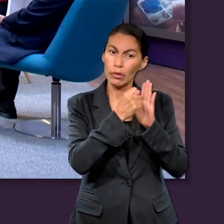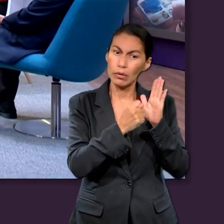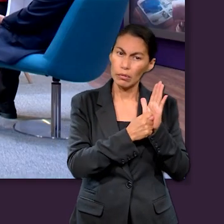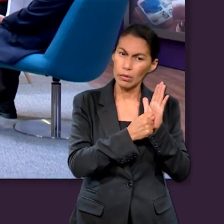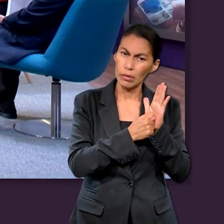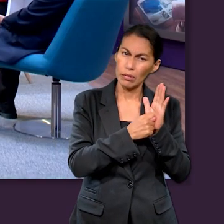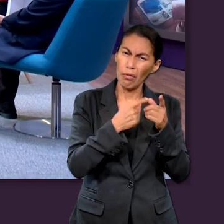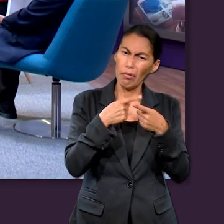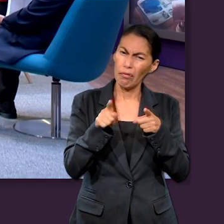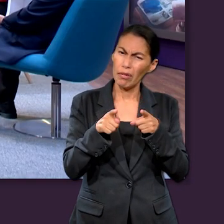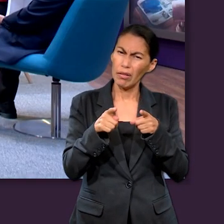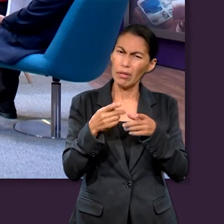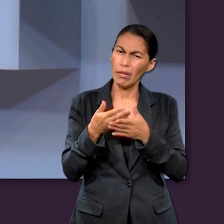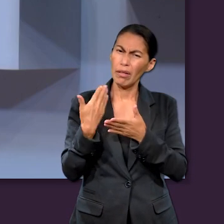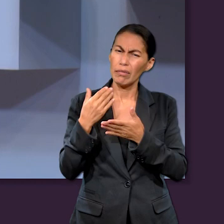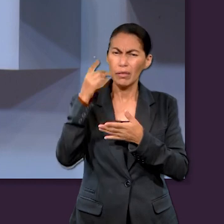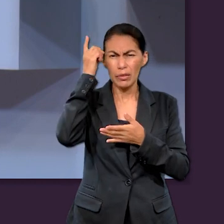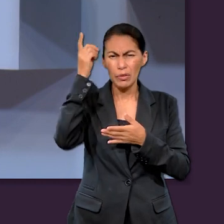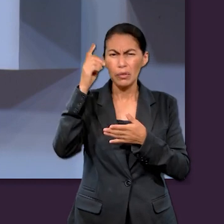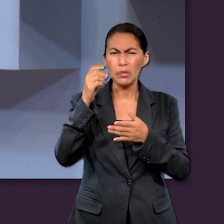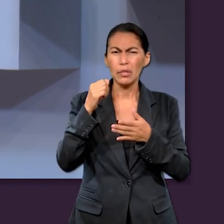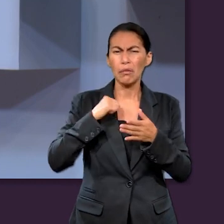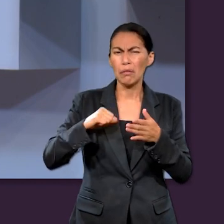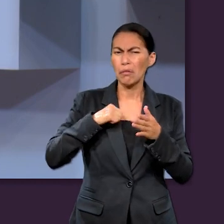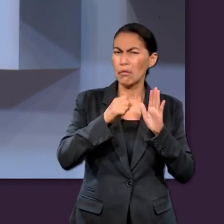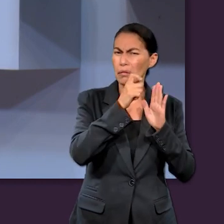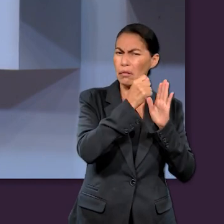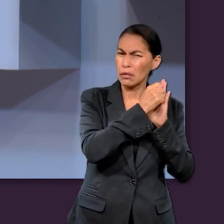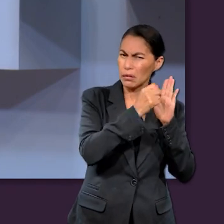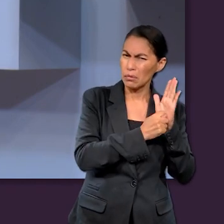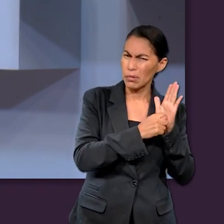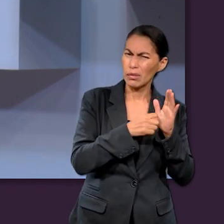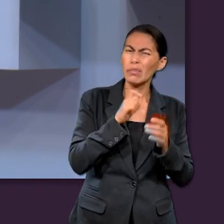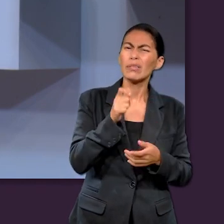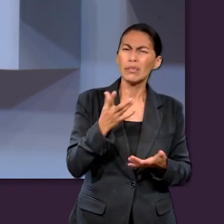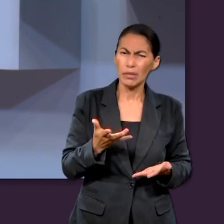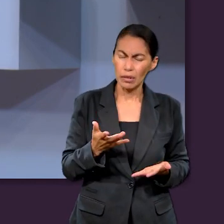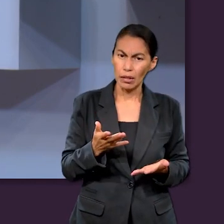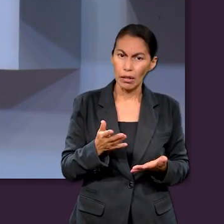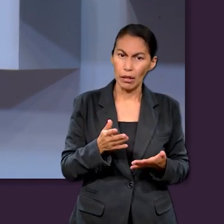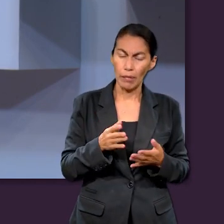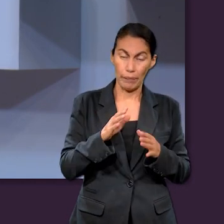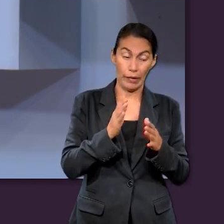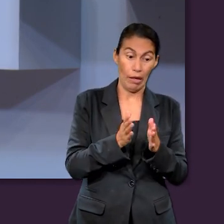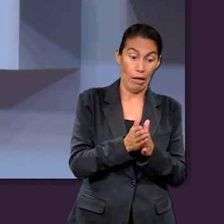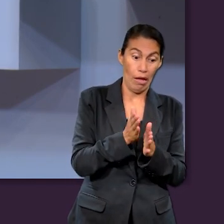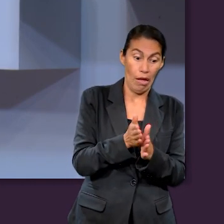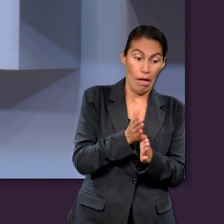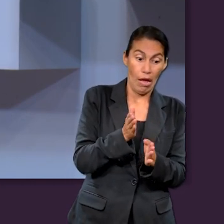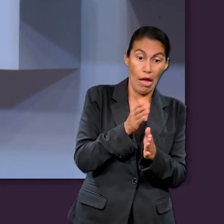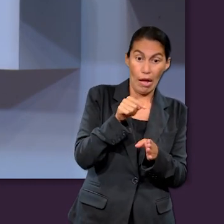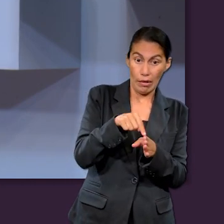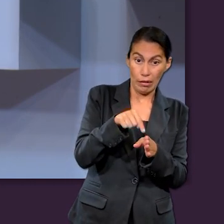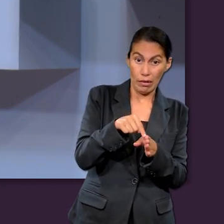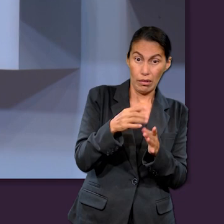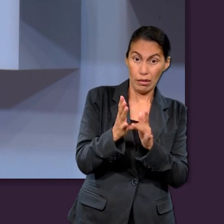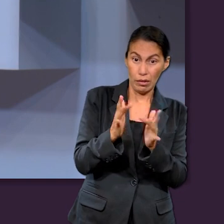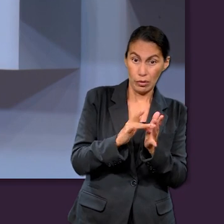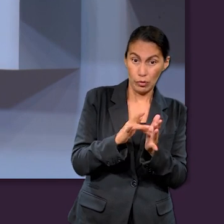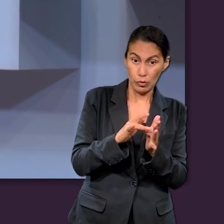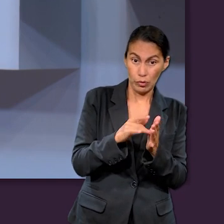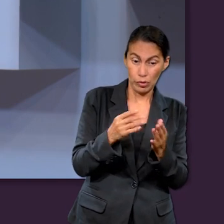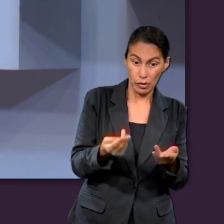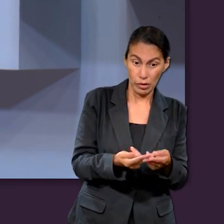comportaba igual que el Dios en el Antiguo Testamento. ¿Ustedes qué piensan? ¿Piensan que la Biblia muestra un Dios diferente en el Antiguo